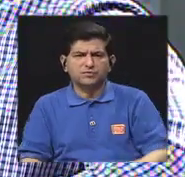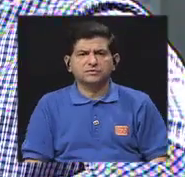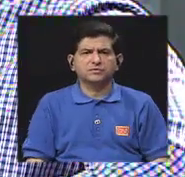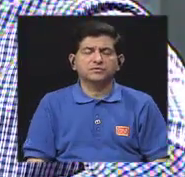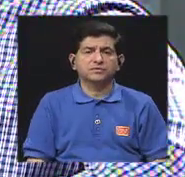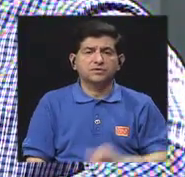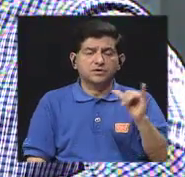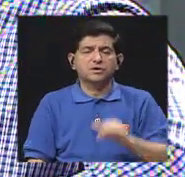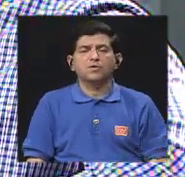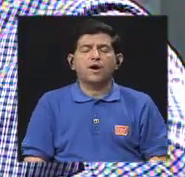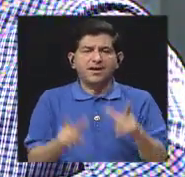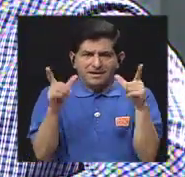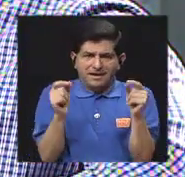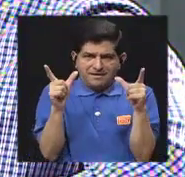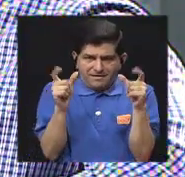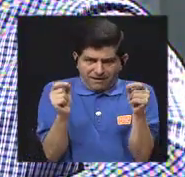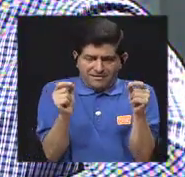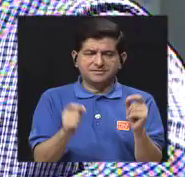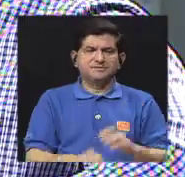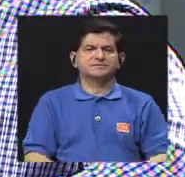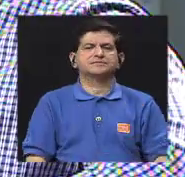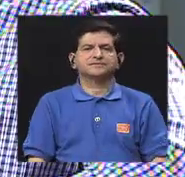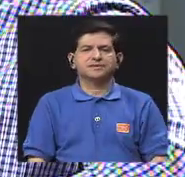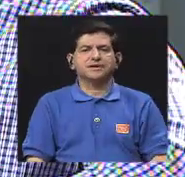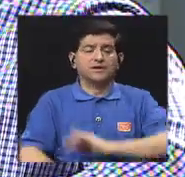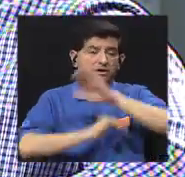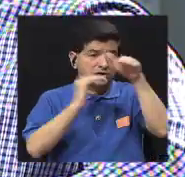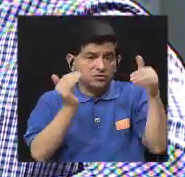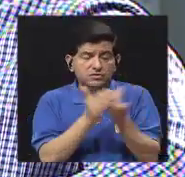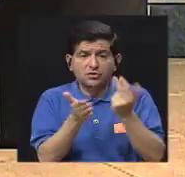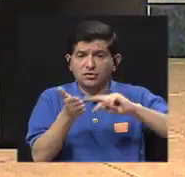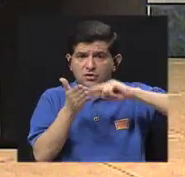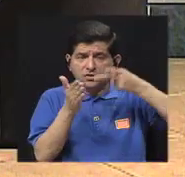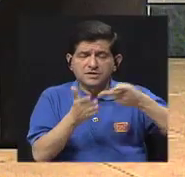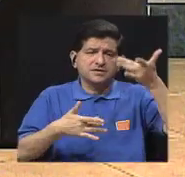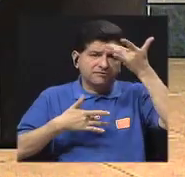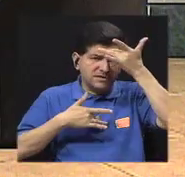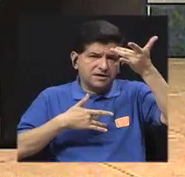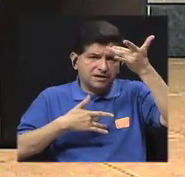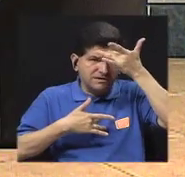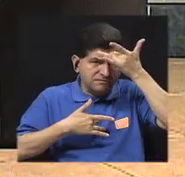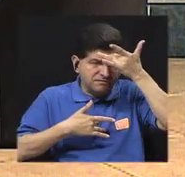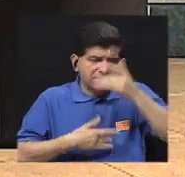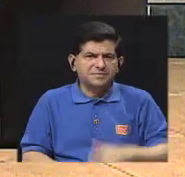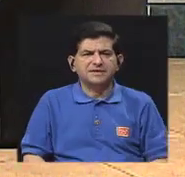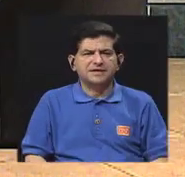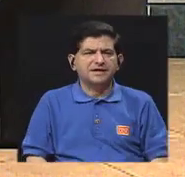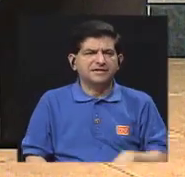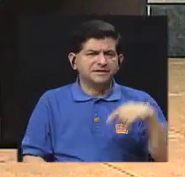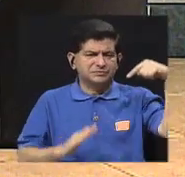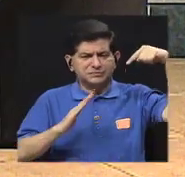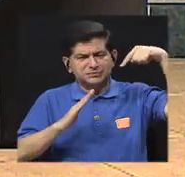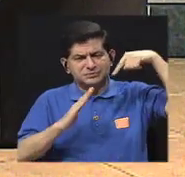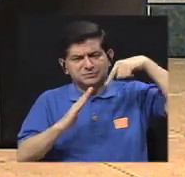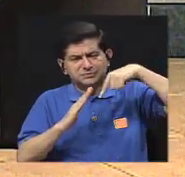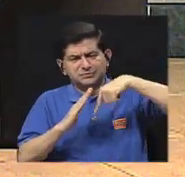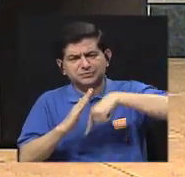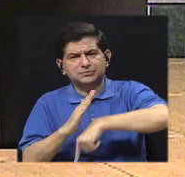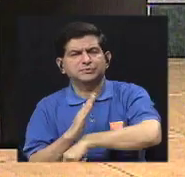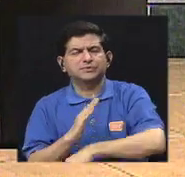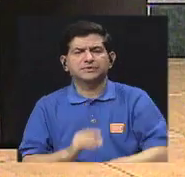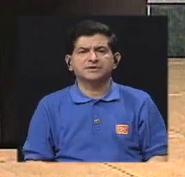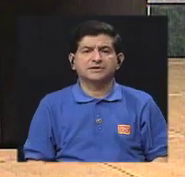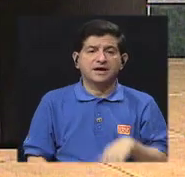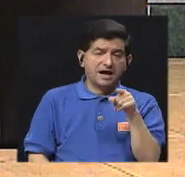como la parte de oncología, la parte de todas las enfermedades muy graves. Entonces,